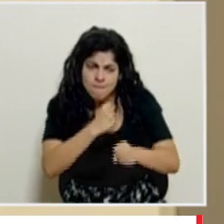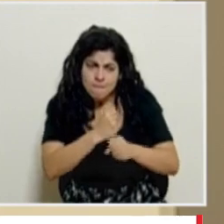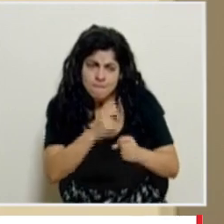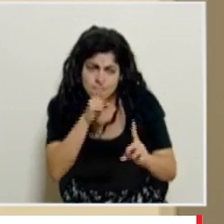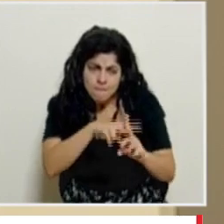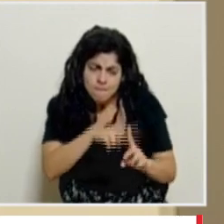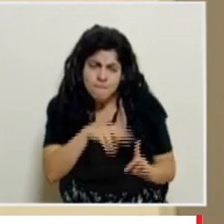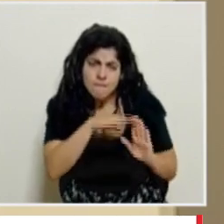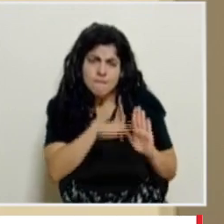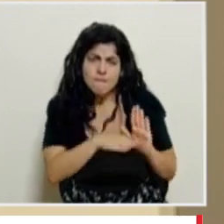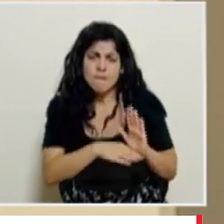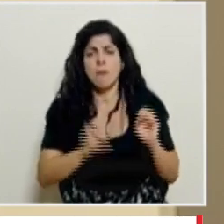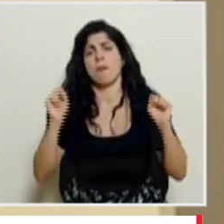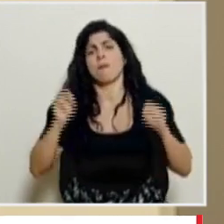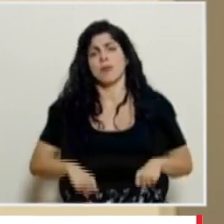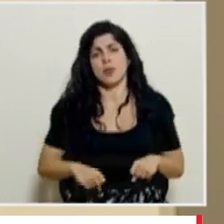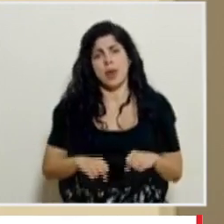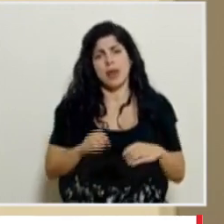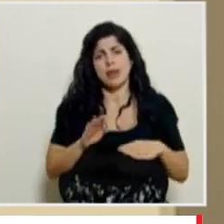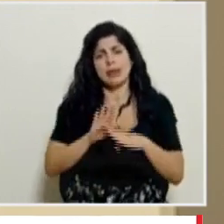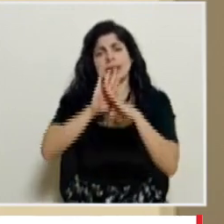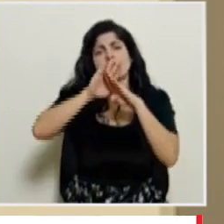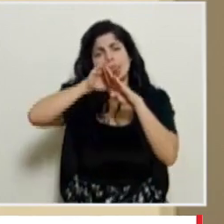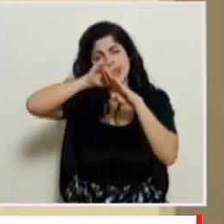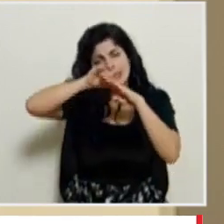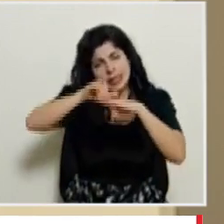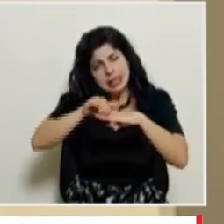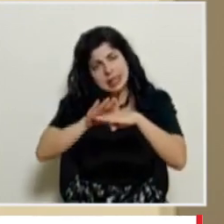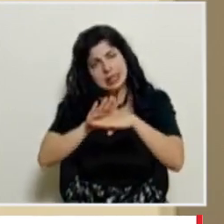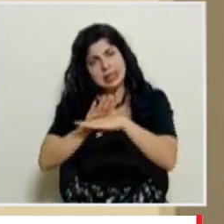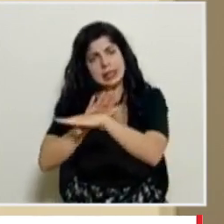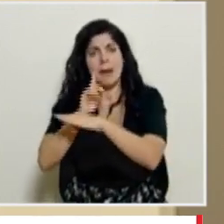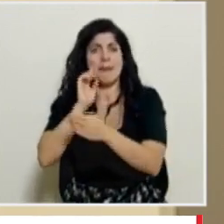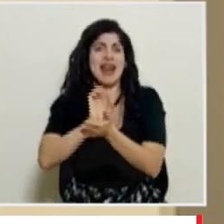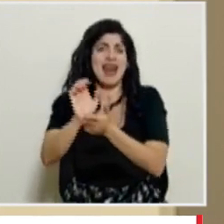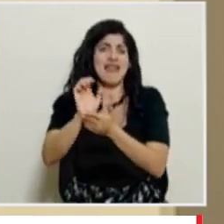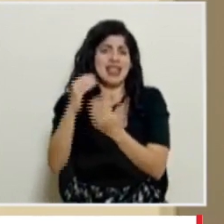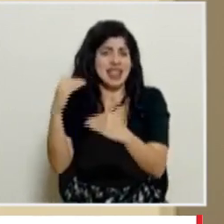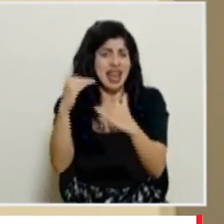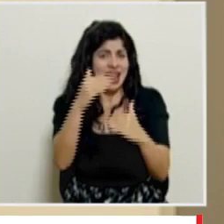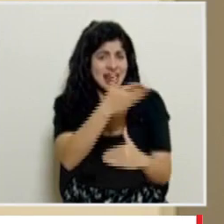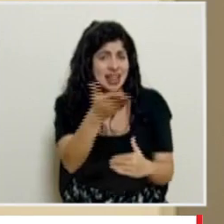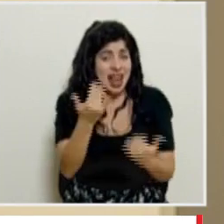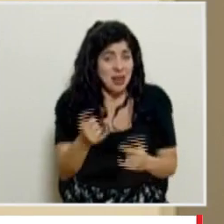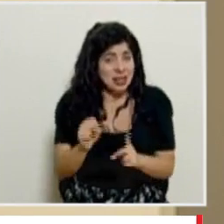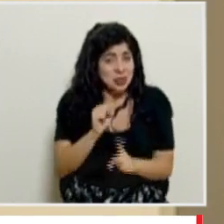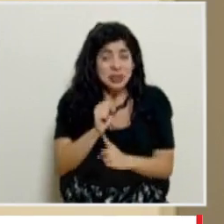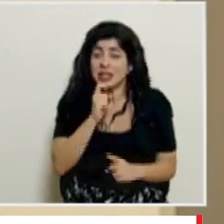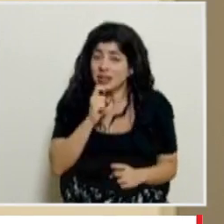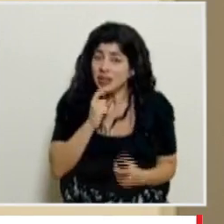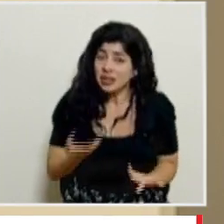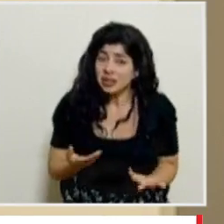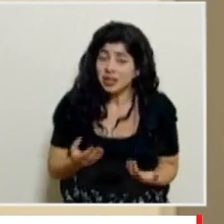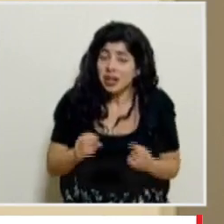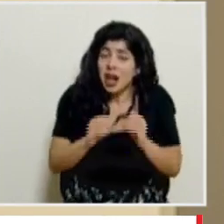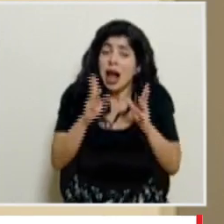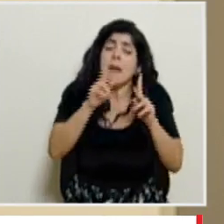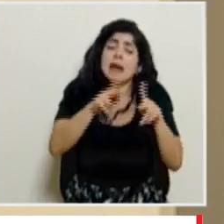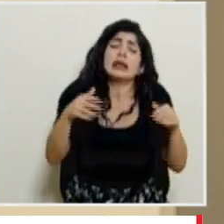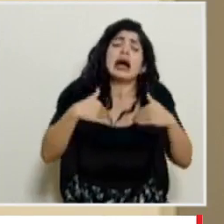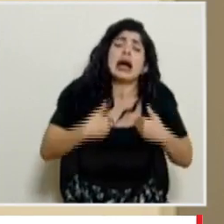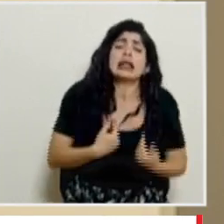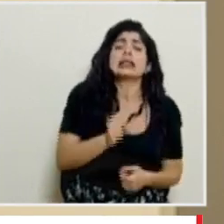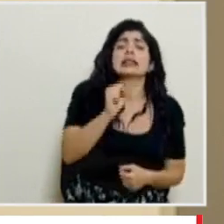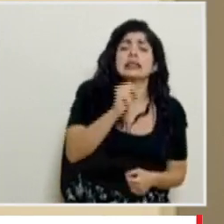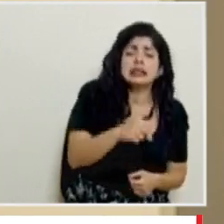apliquen los protocolos podemos doblar esa curva y no llegar a tener que tomar esas medidas estamos en una situación como le digo difícil porque claro que la gente está cansada y